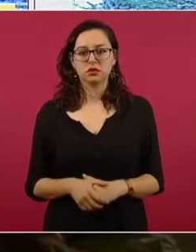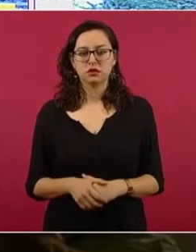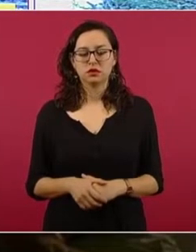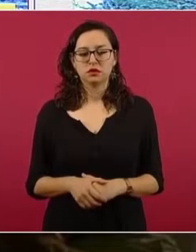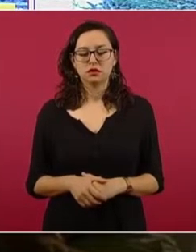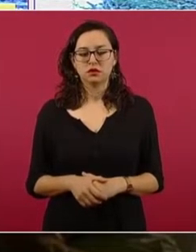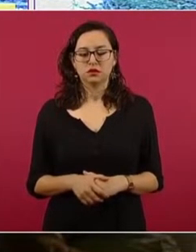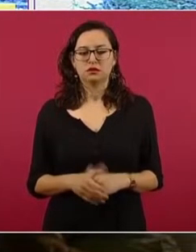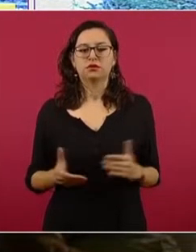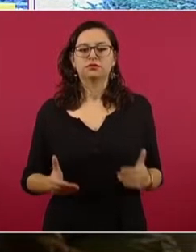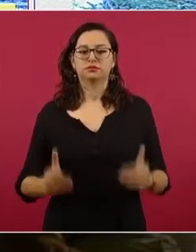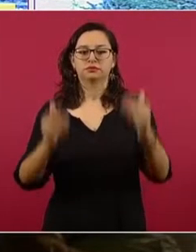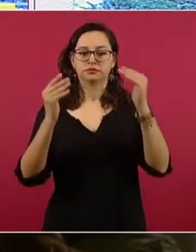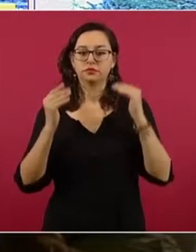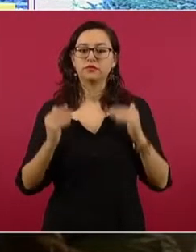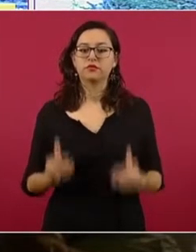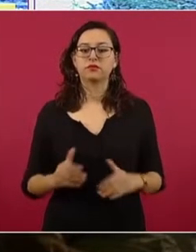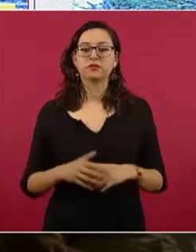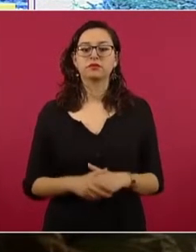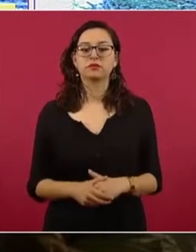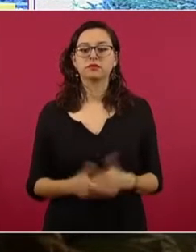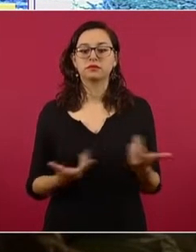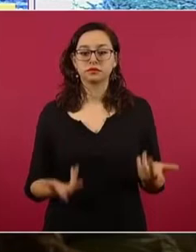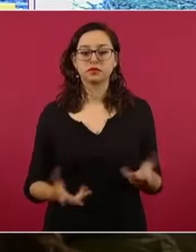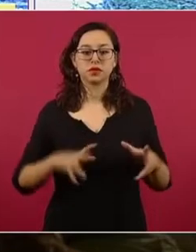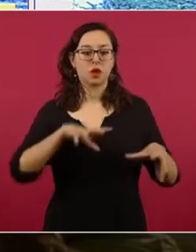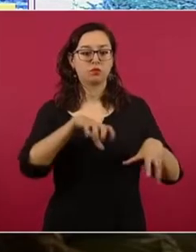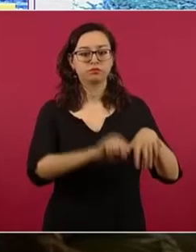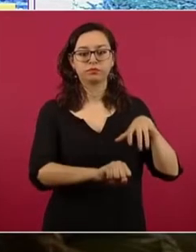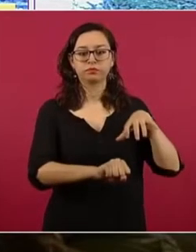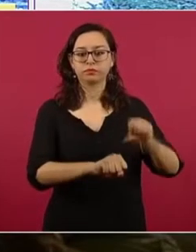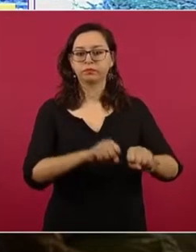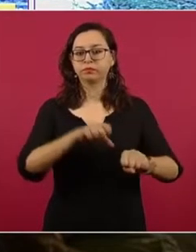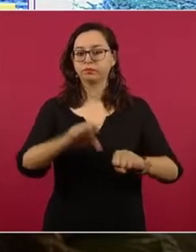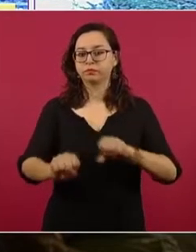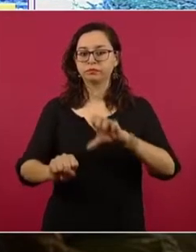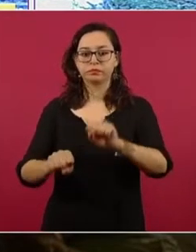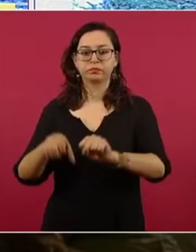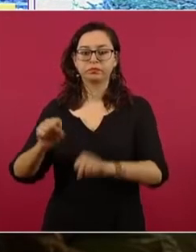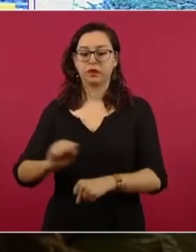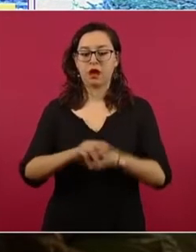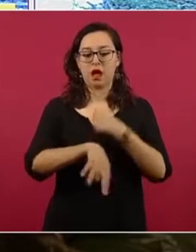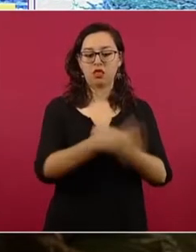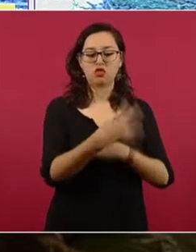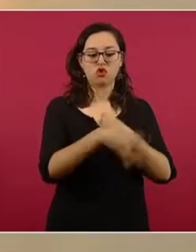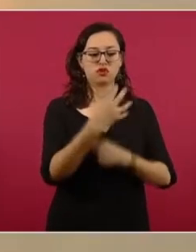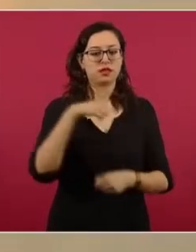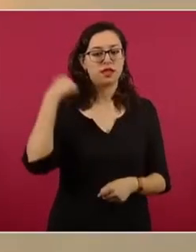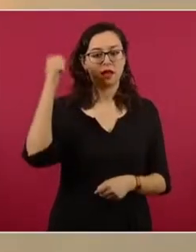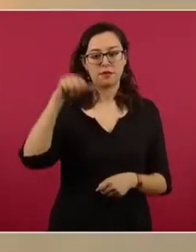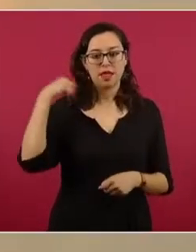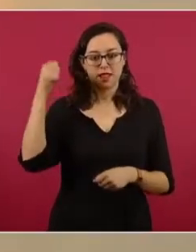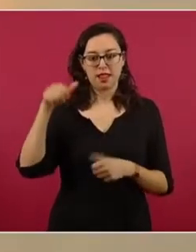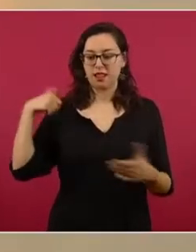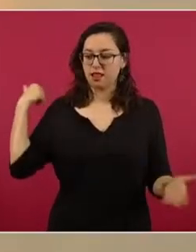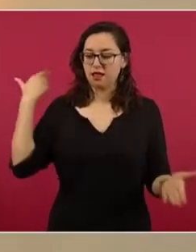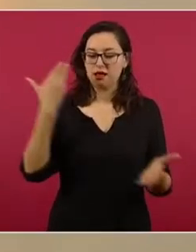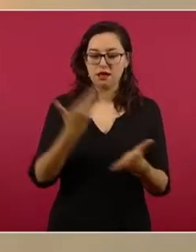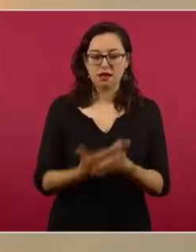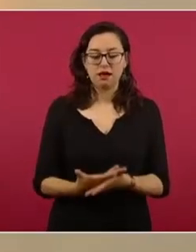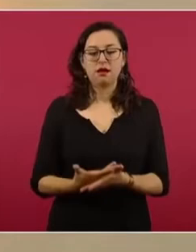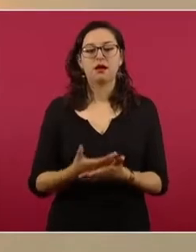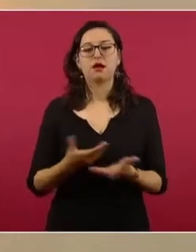Aquí damos cuenta de un resumen de las detenciones que se han hecho del 14 de abril a la fecha en los